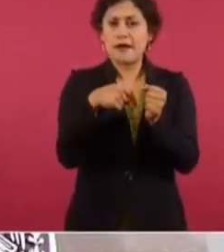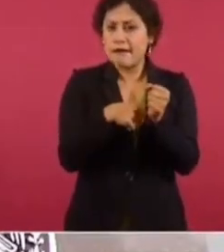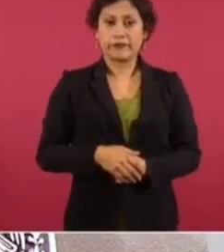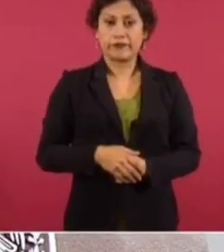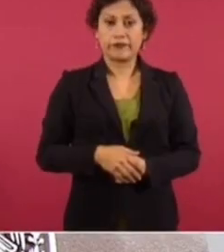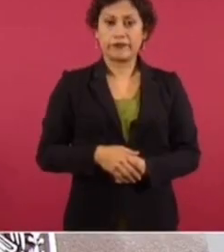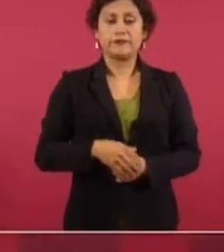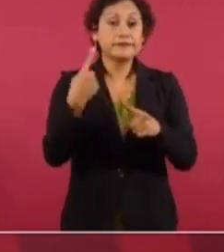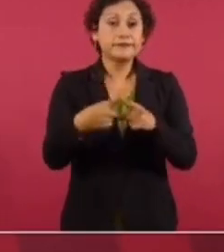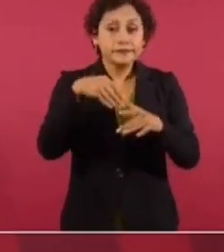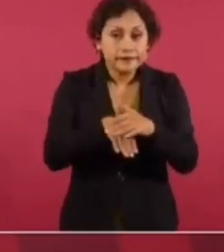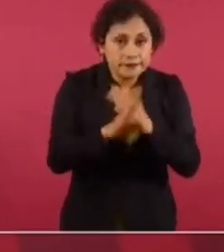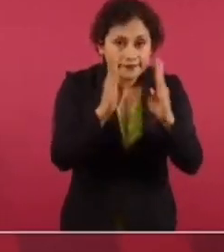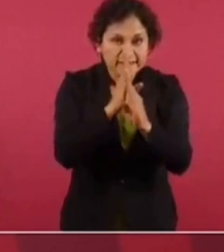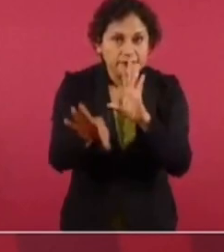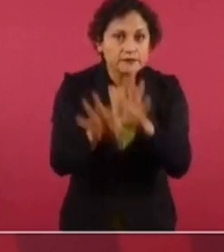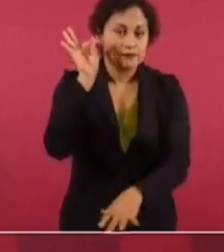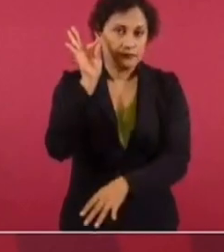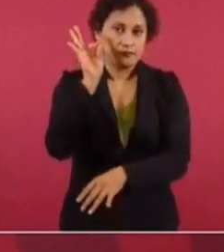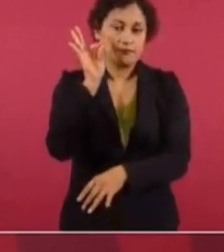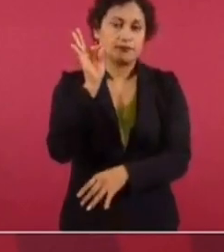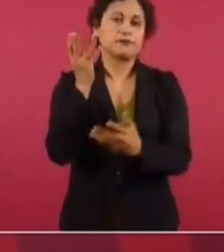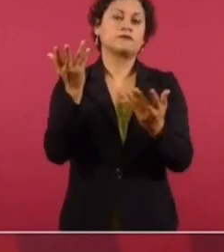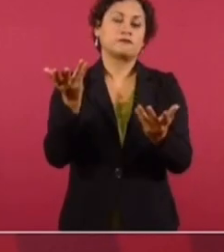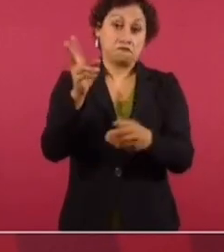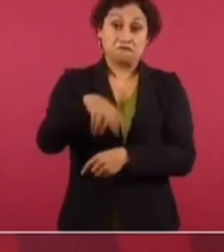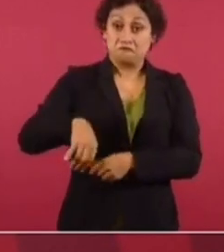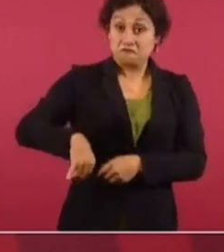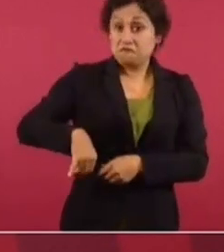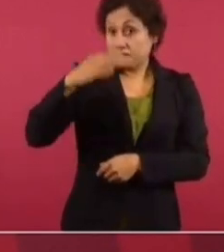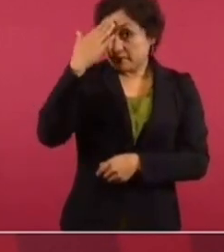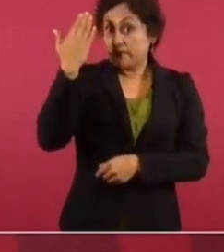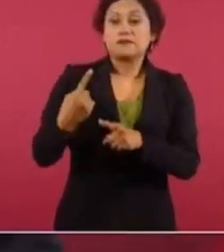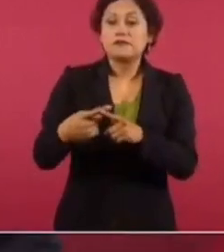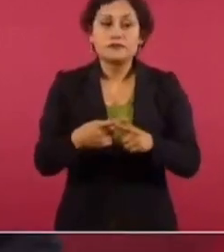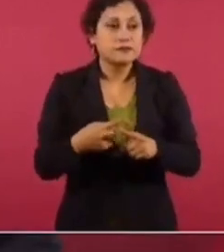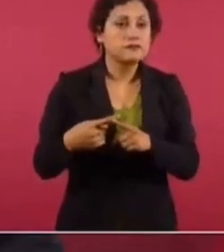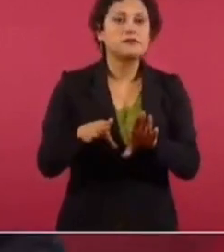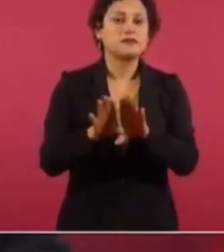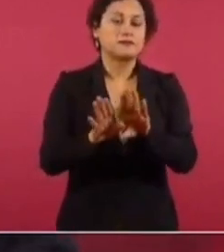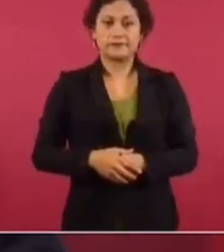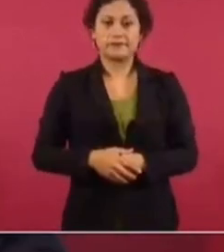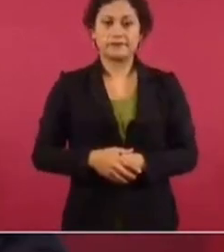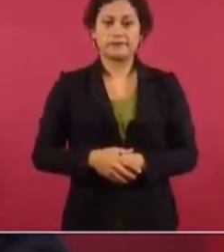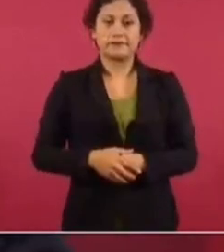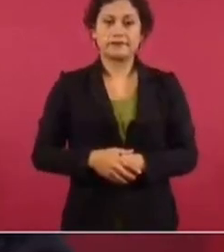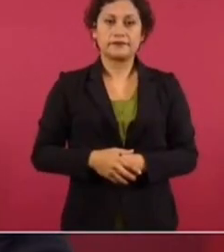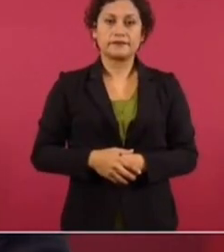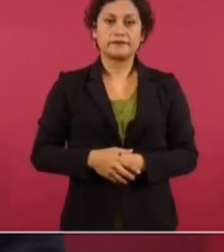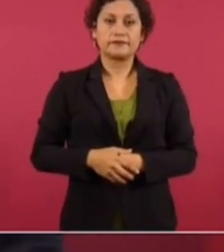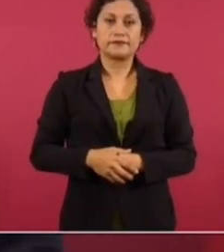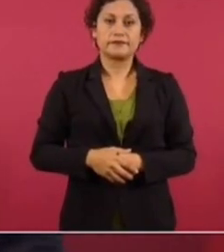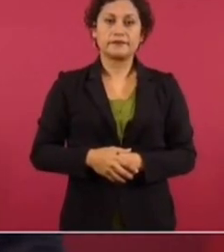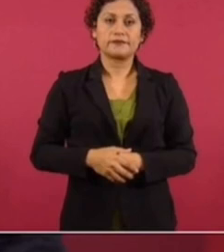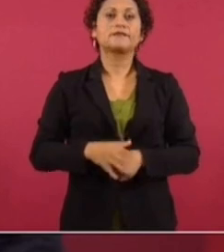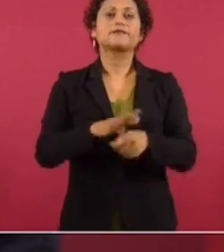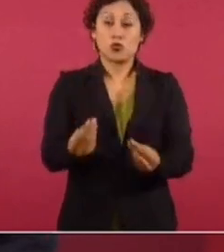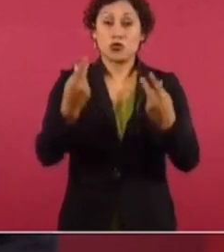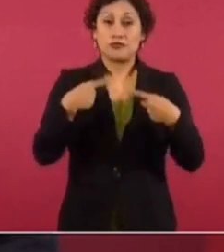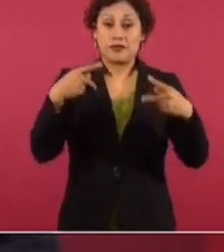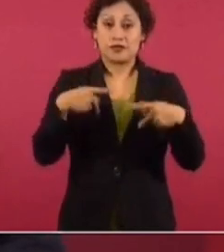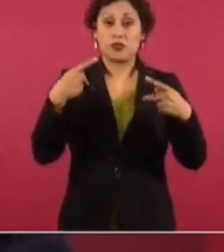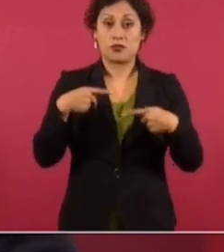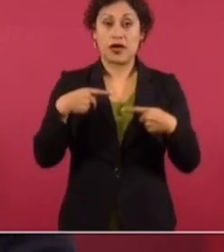Estos de hackeo, que serían interesantes saber, pero sin testerearlos. Solo porque hay mucha gente que ayuda